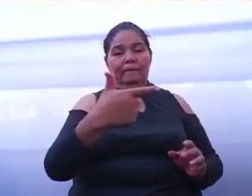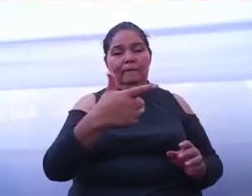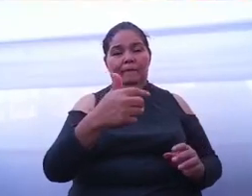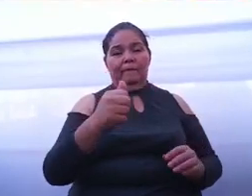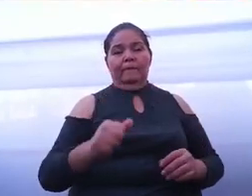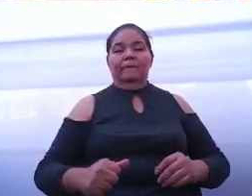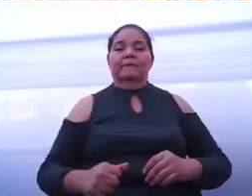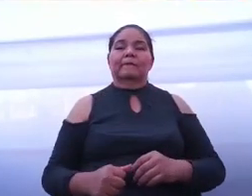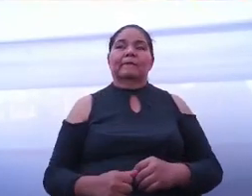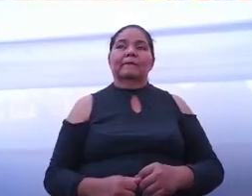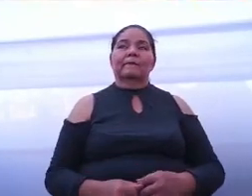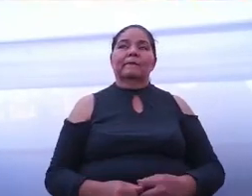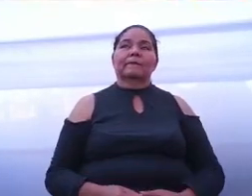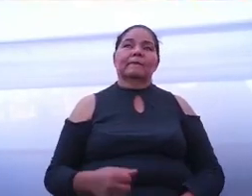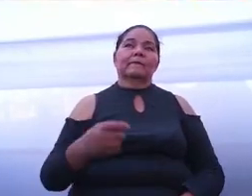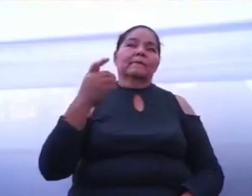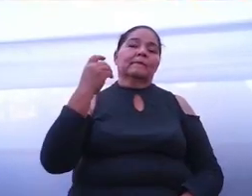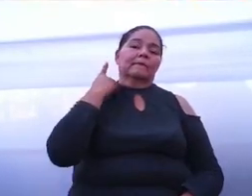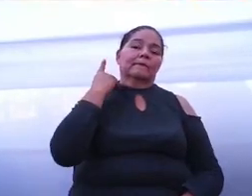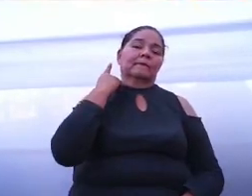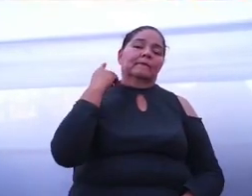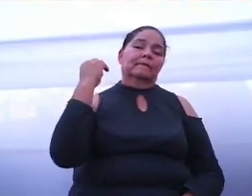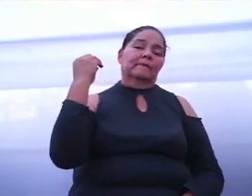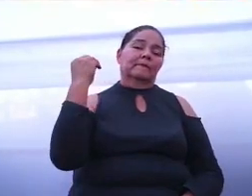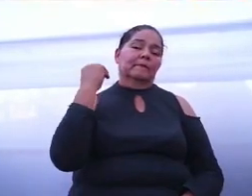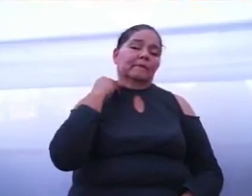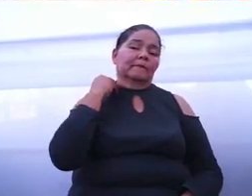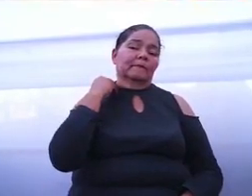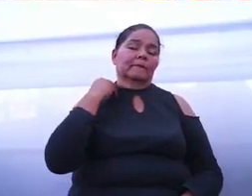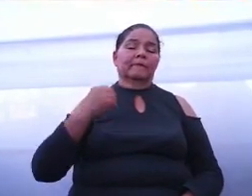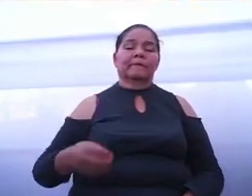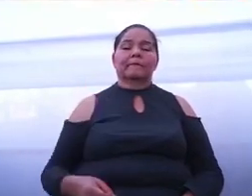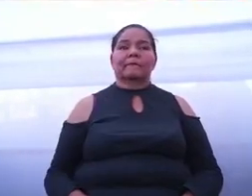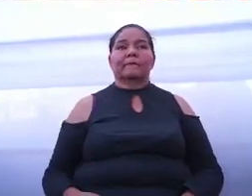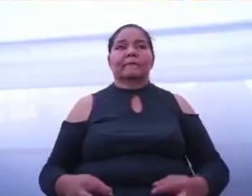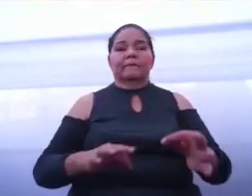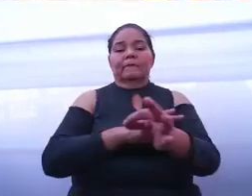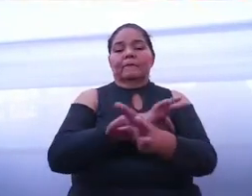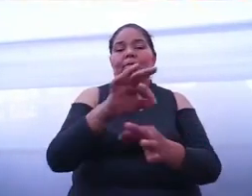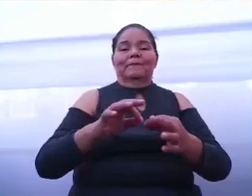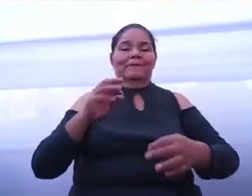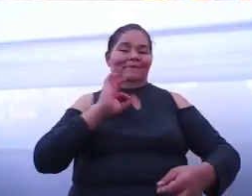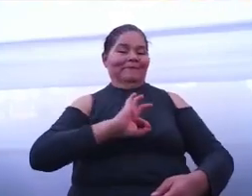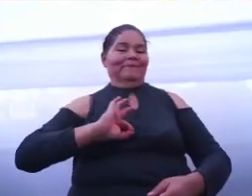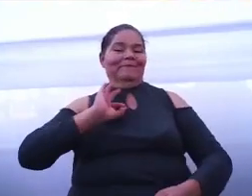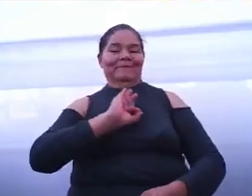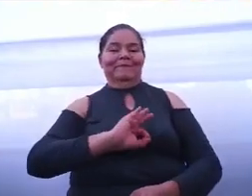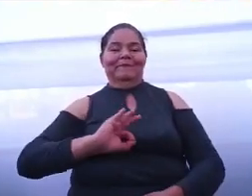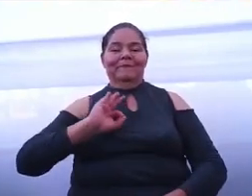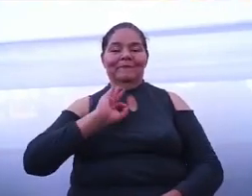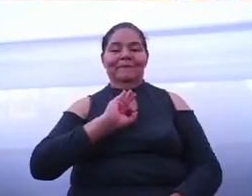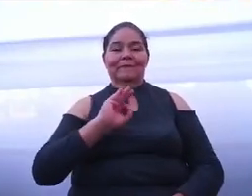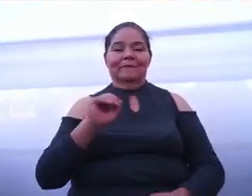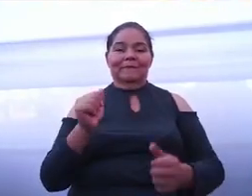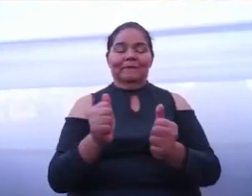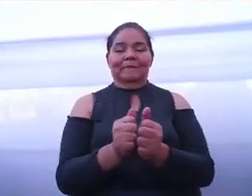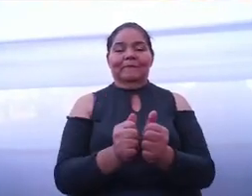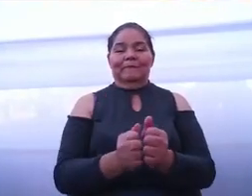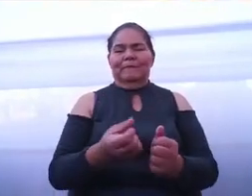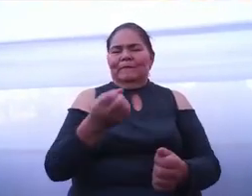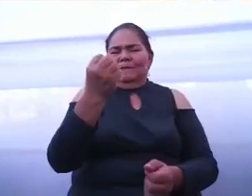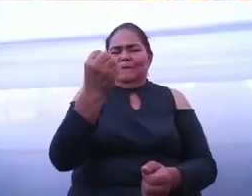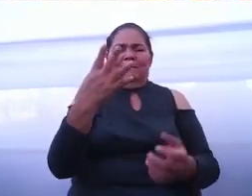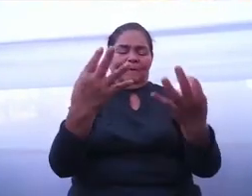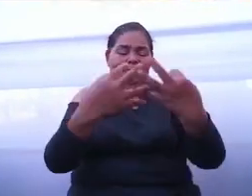regidoras y regidores. Los felicito por la gran oportunidad